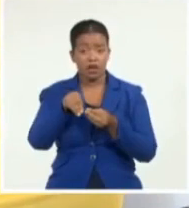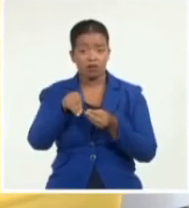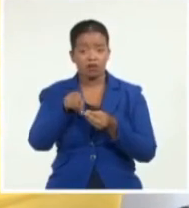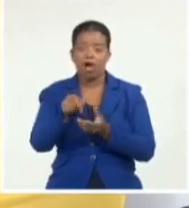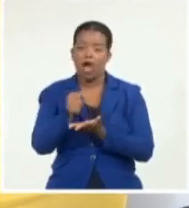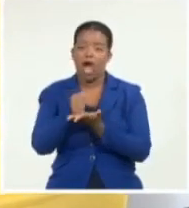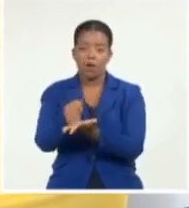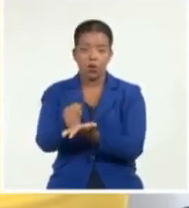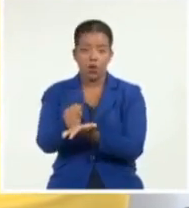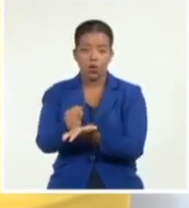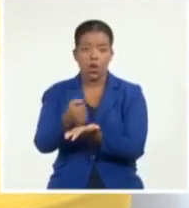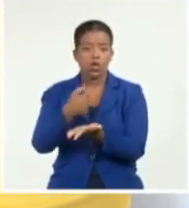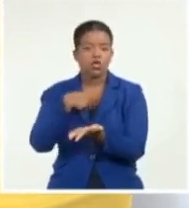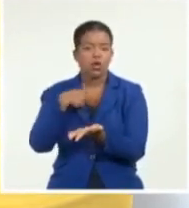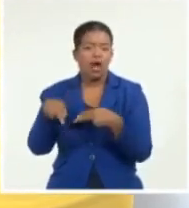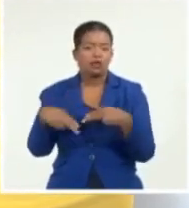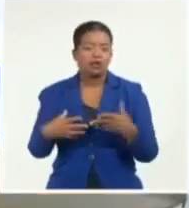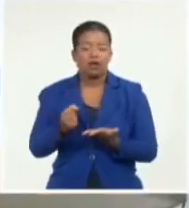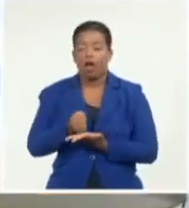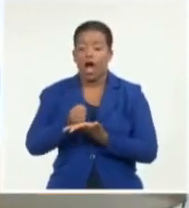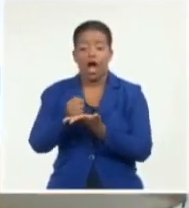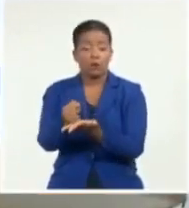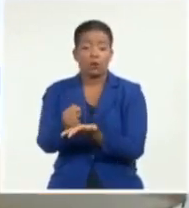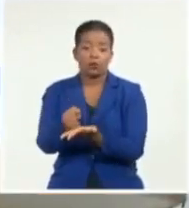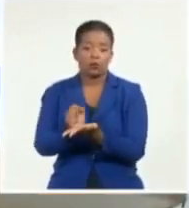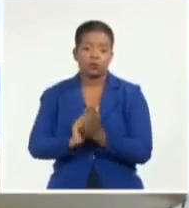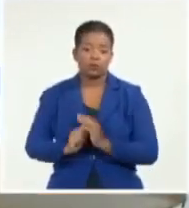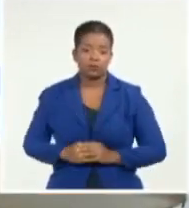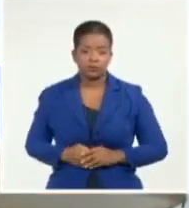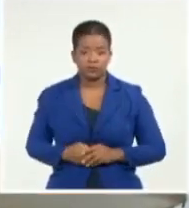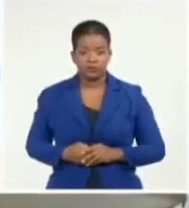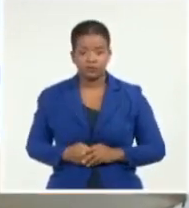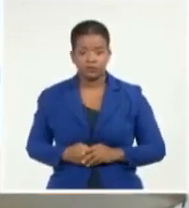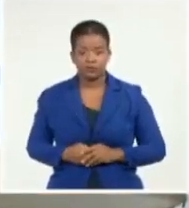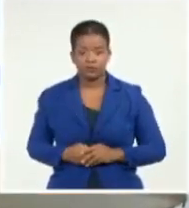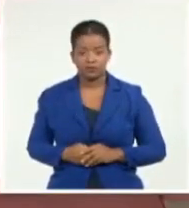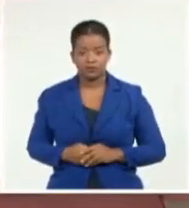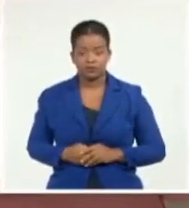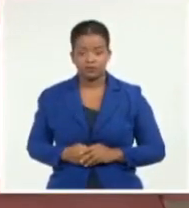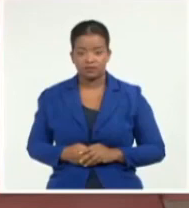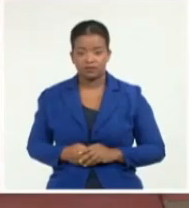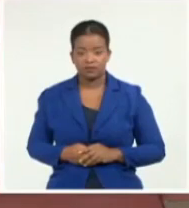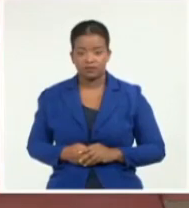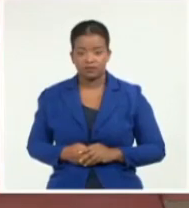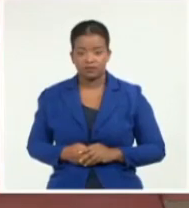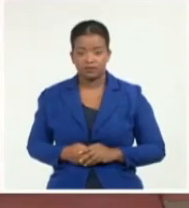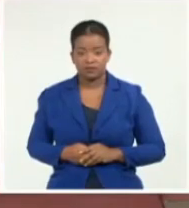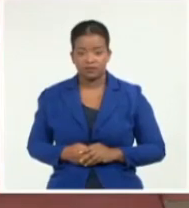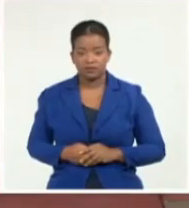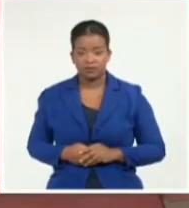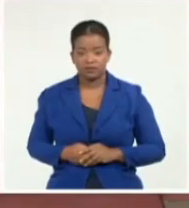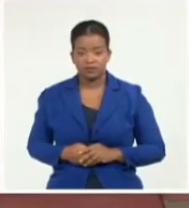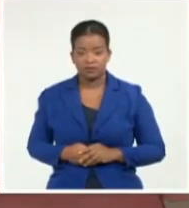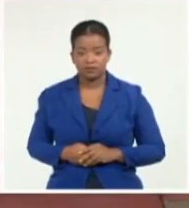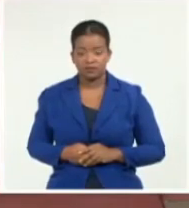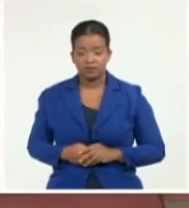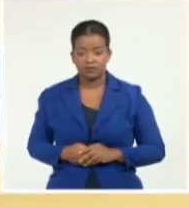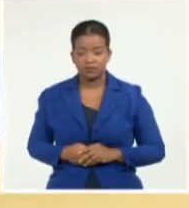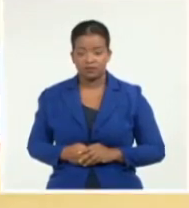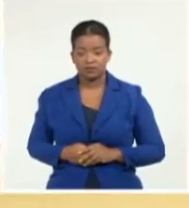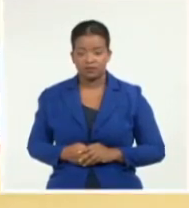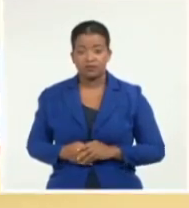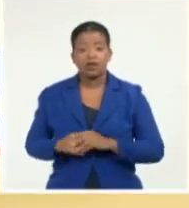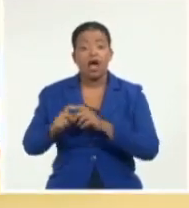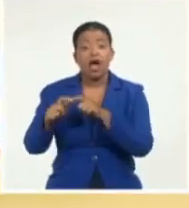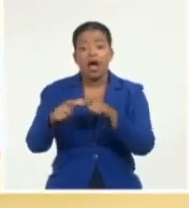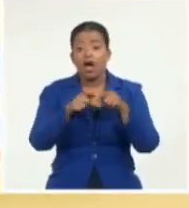apoyo. Yo voy a hacer el apoyo de Carlos Alejandro. Las asociaciones de personas en situación de discapacidad en Cuba participaron